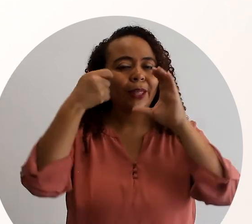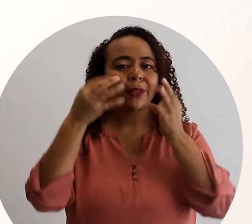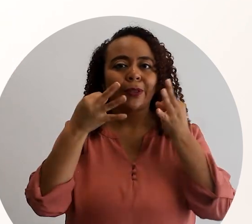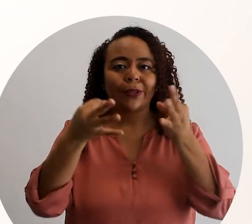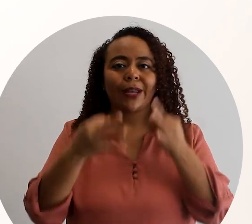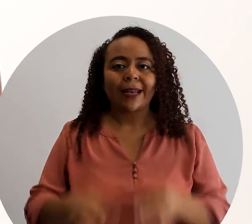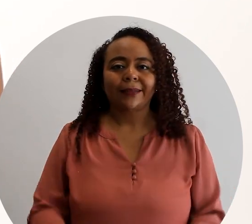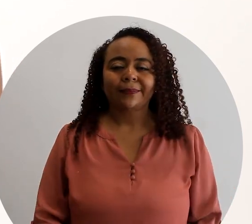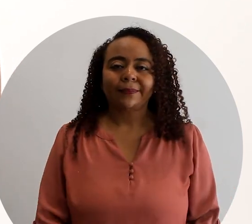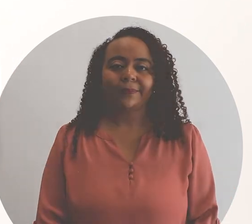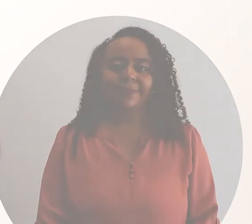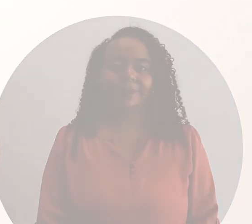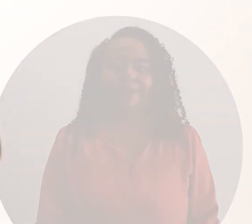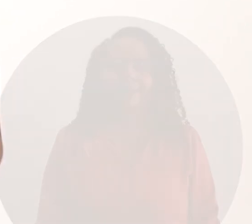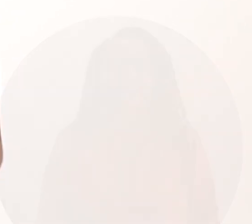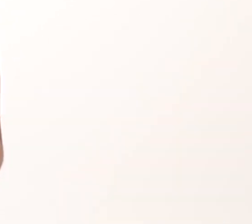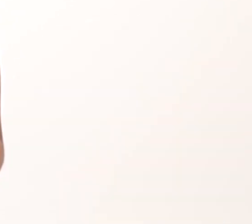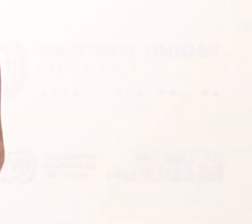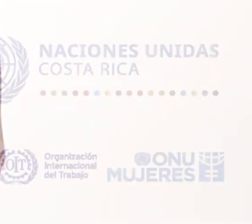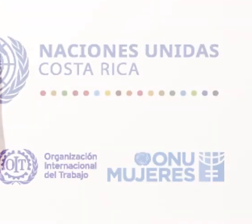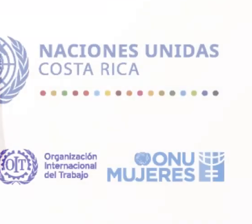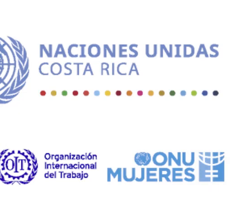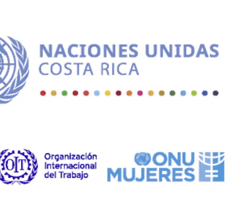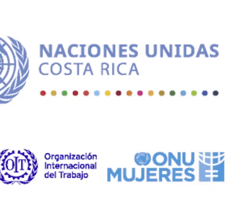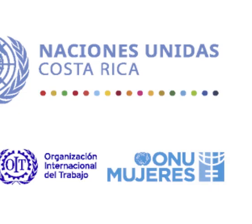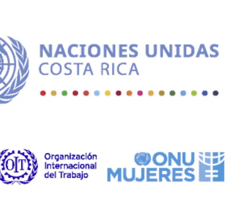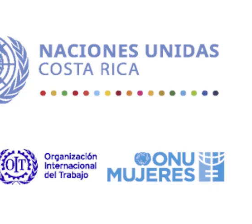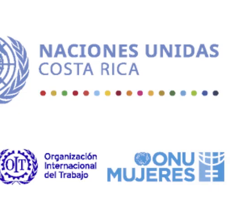¡Adelante! ¡Nos vemos en el próximo videotutorial!